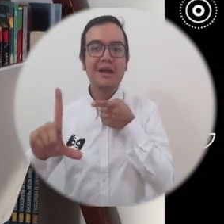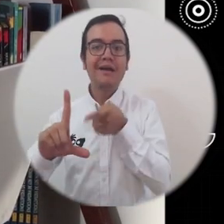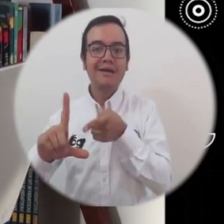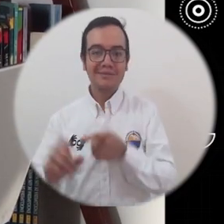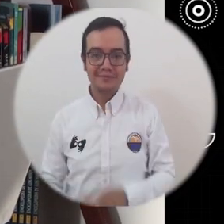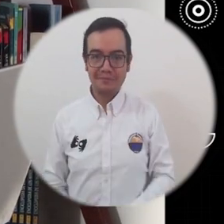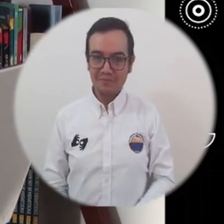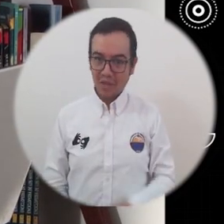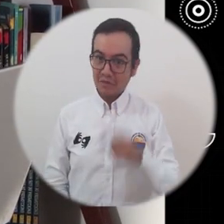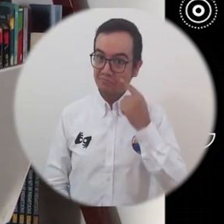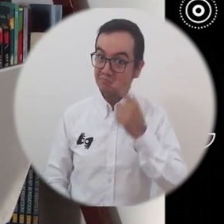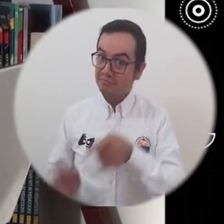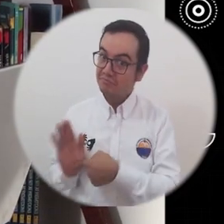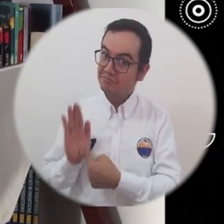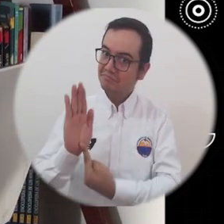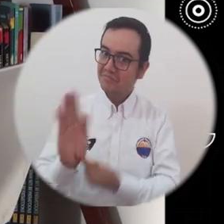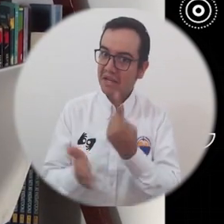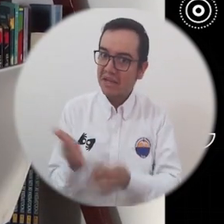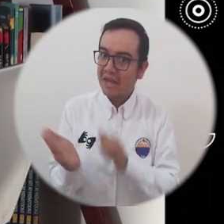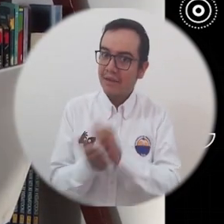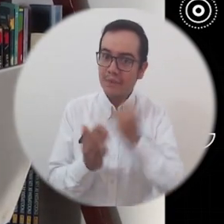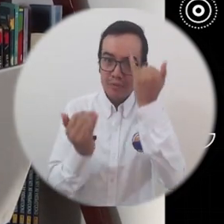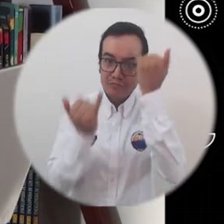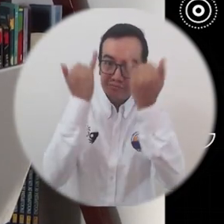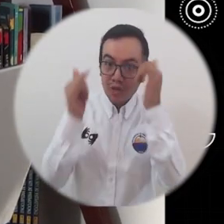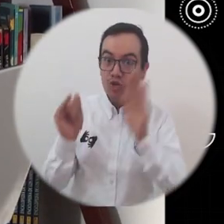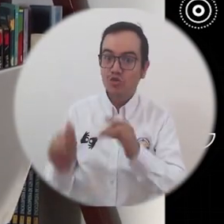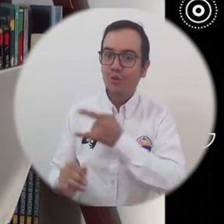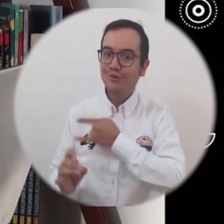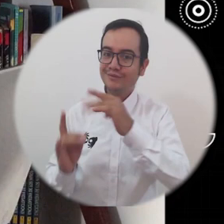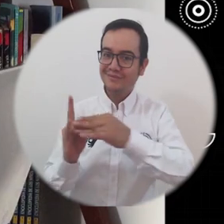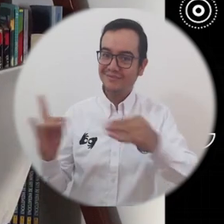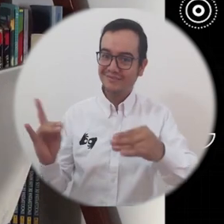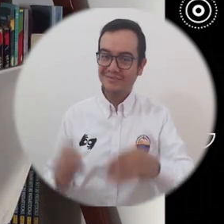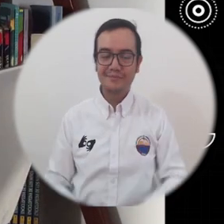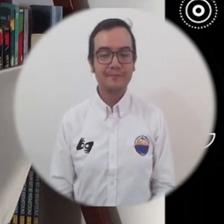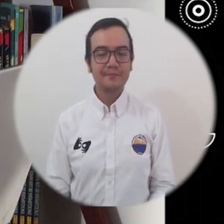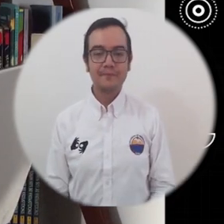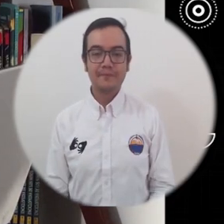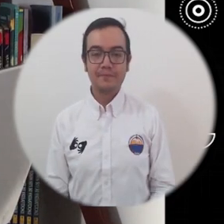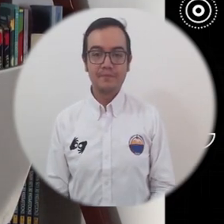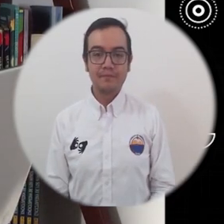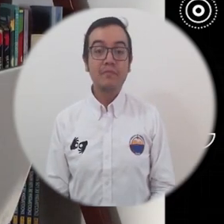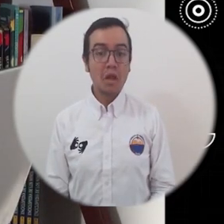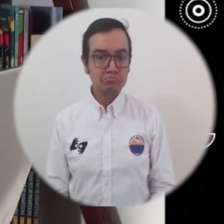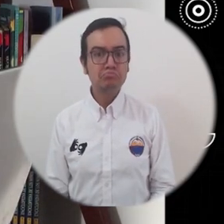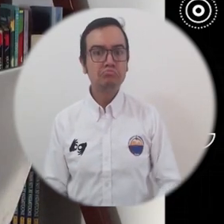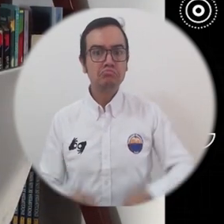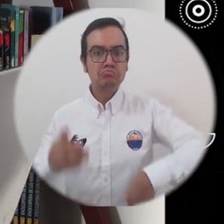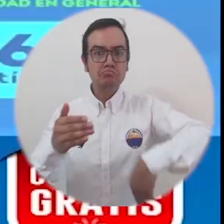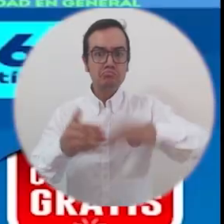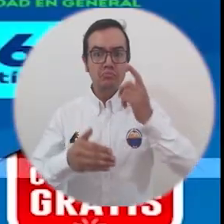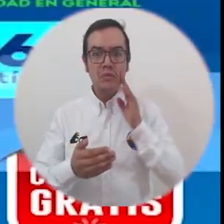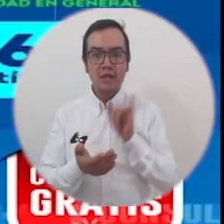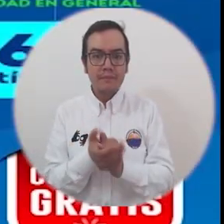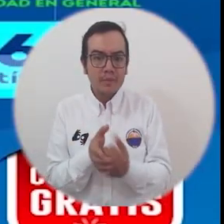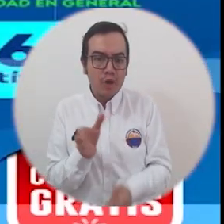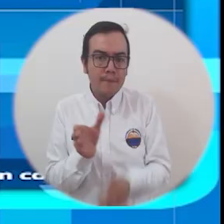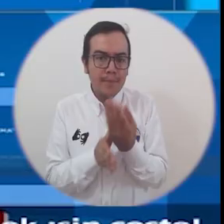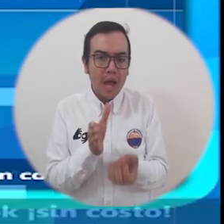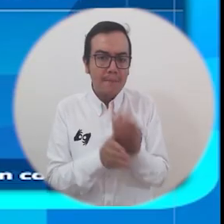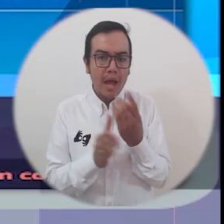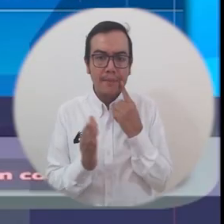aprendemos. Acompáñenos a conocer los detalles de esta iniciativa Unimagdalena. La